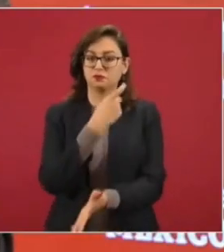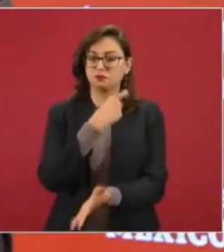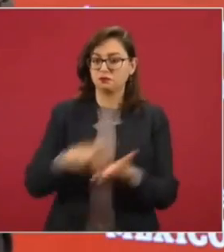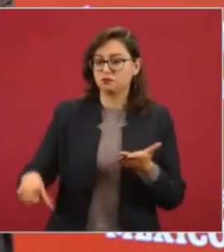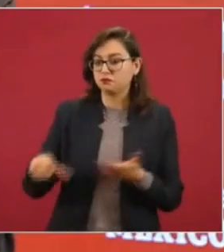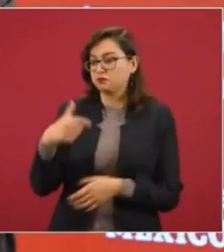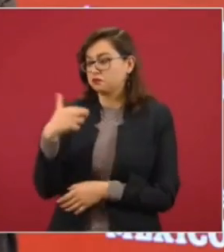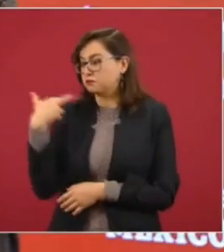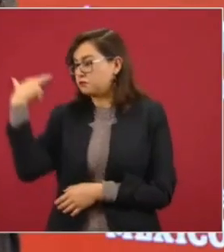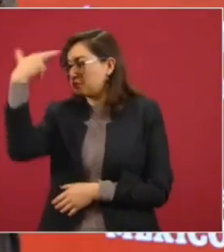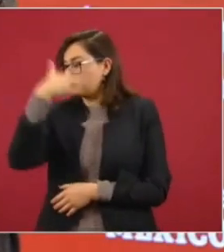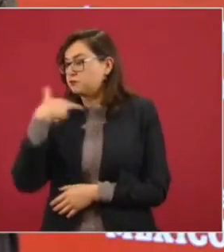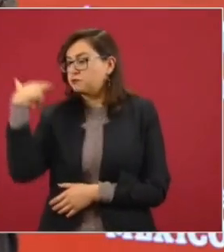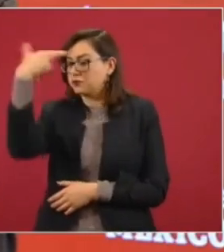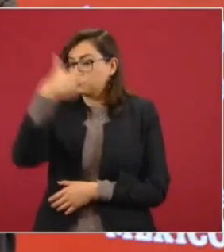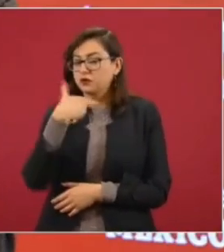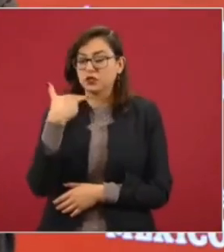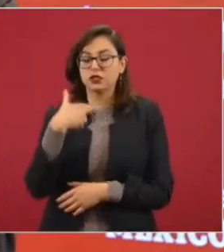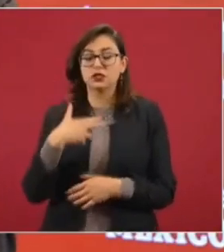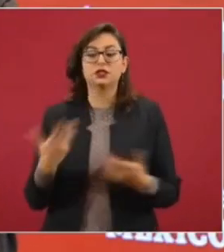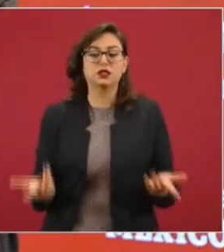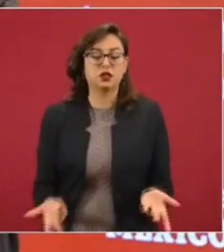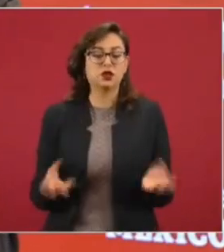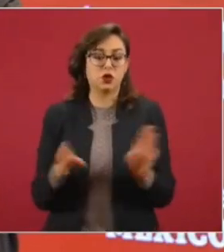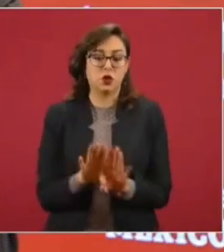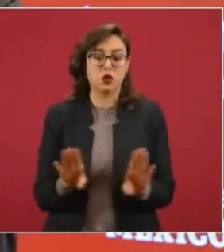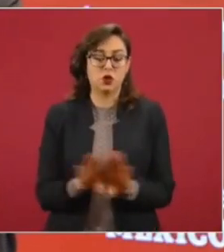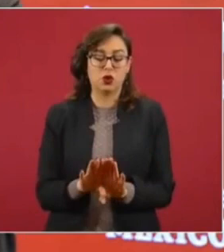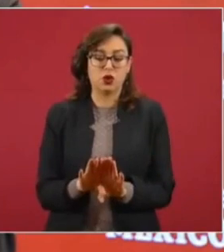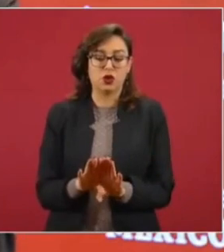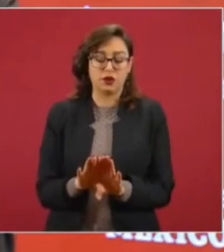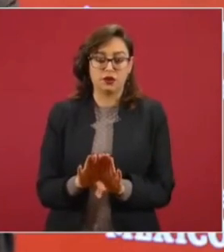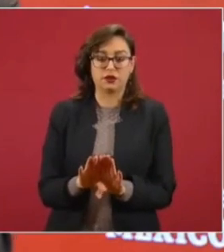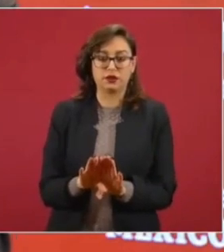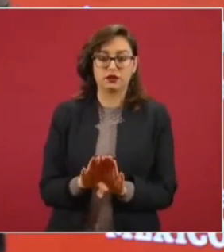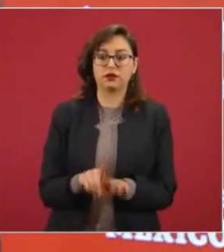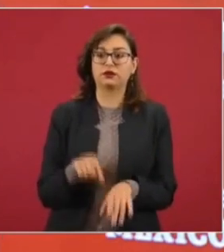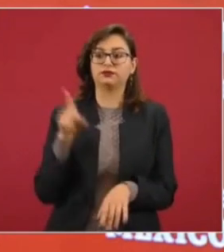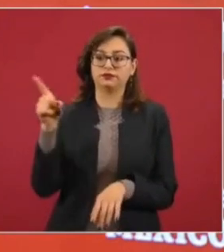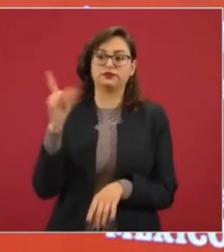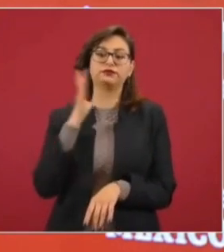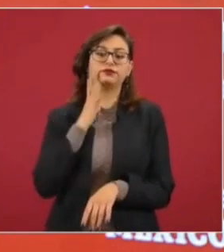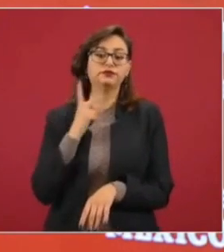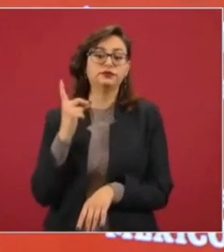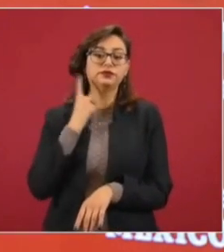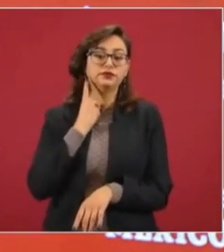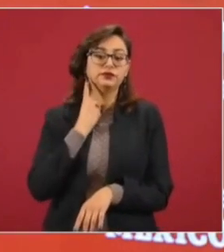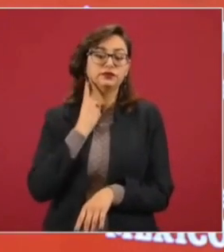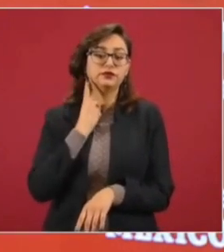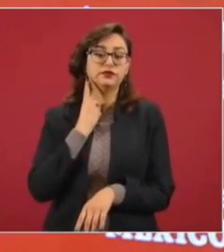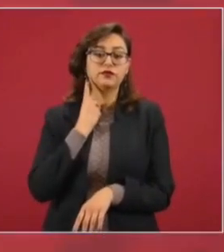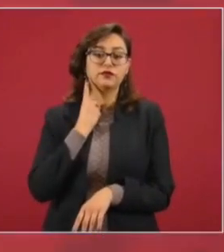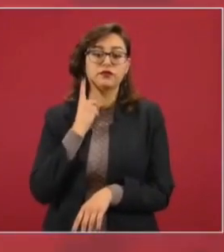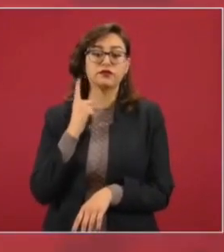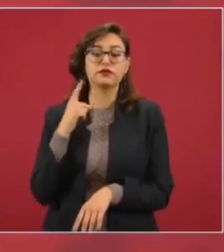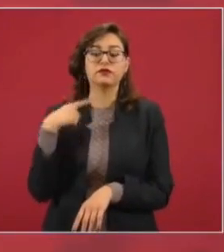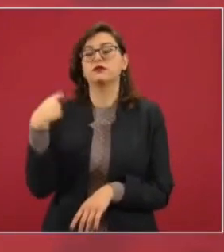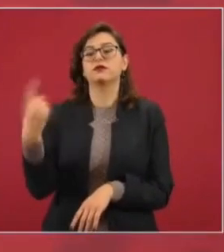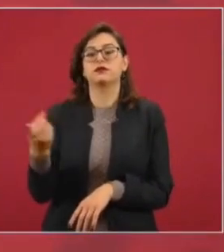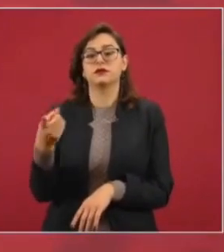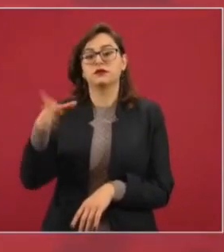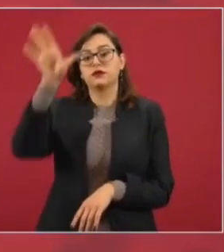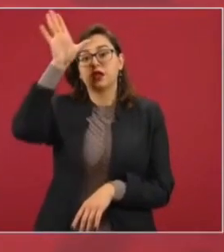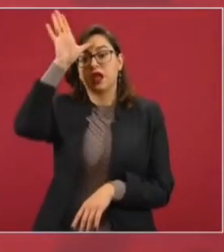Esto es en los acuerdos que se llevan a cabo en la Cámara de Diputados en el llamado